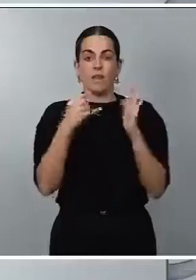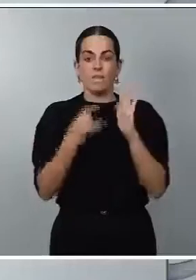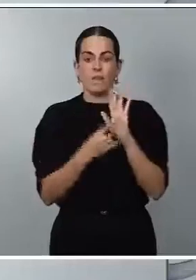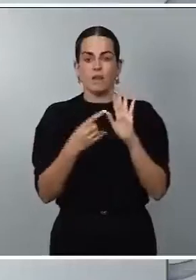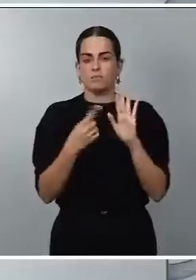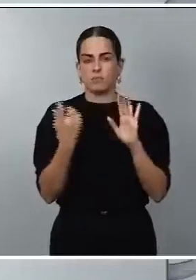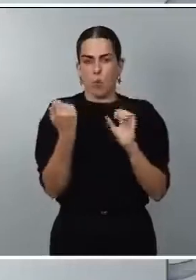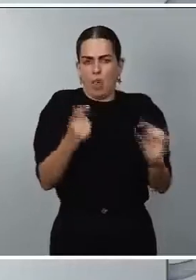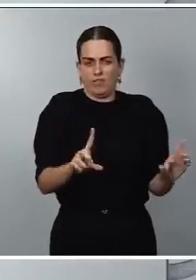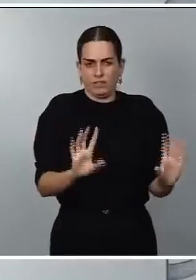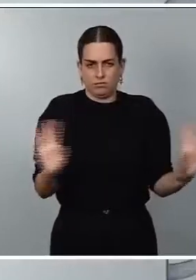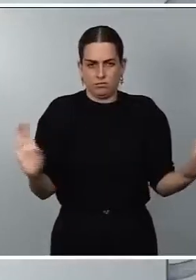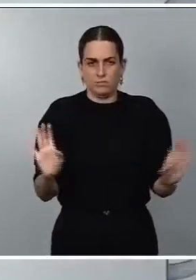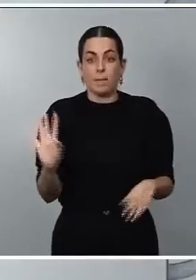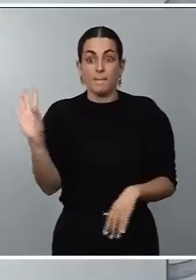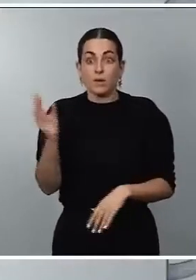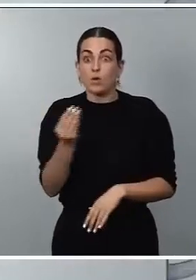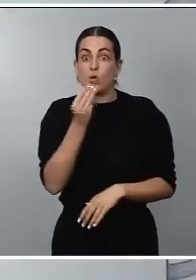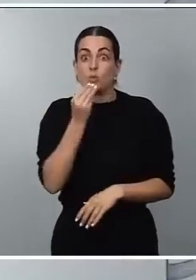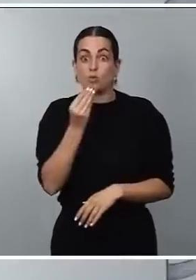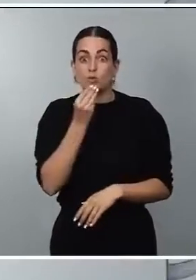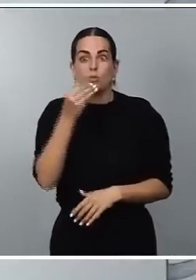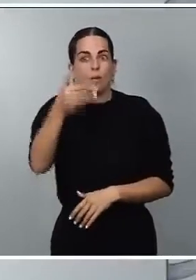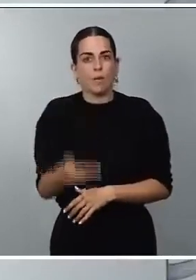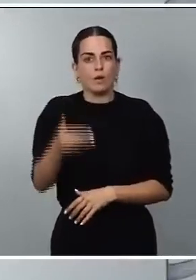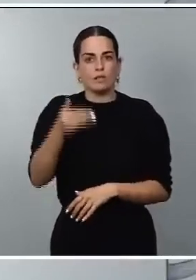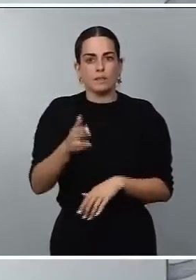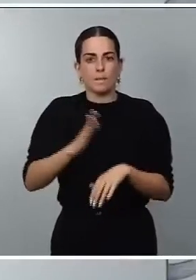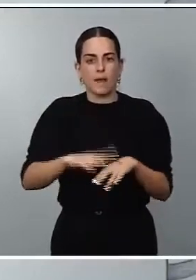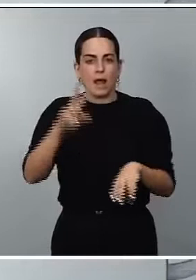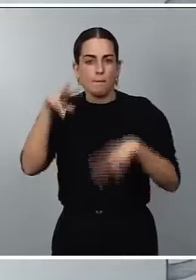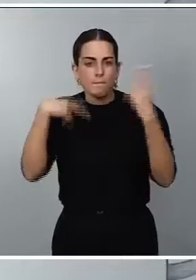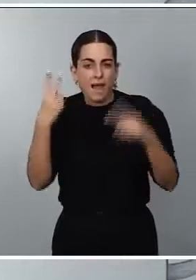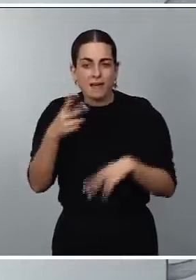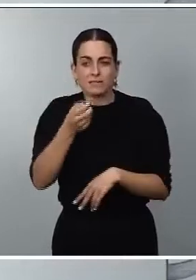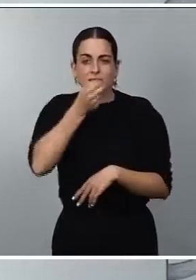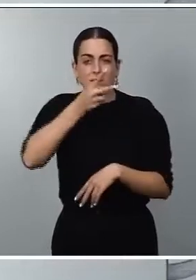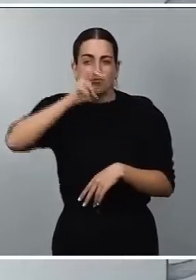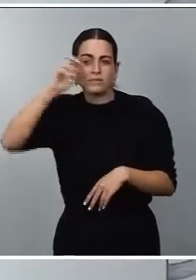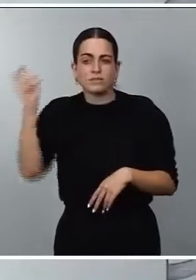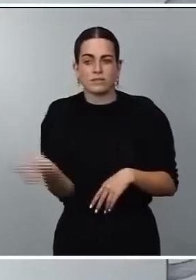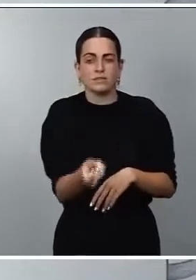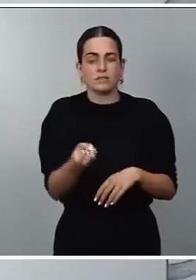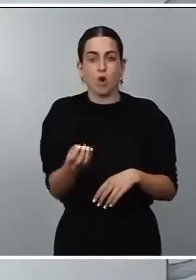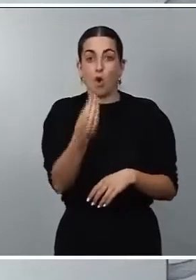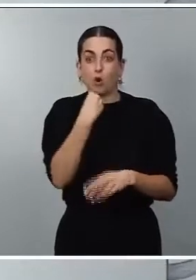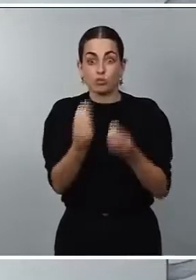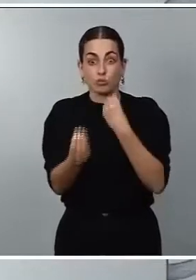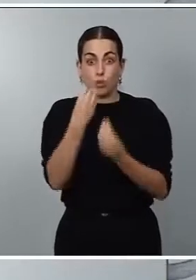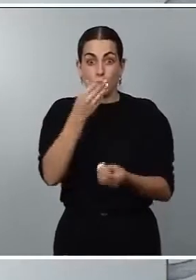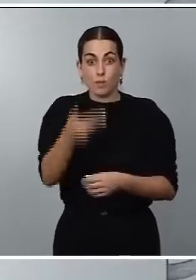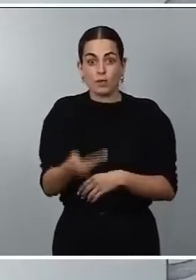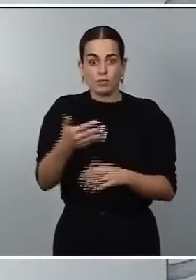En el consumo, que es muy importante en la restauración, en bares y en restaurantes, todos los ciudadanos tienen que tener